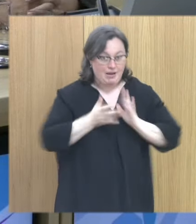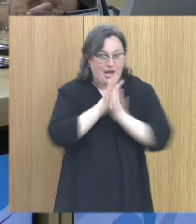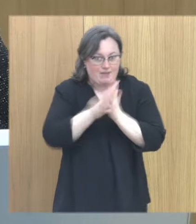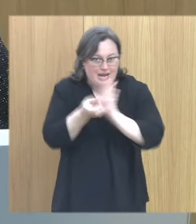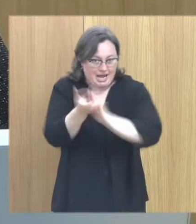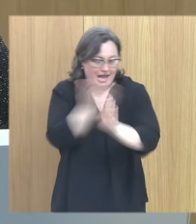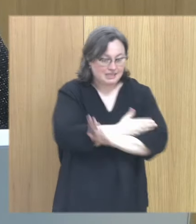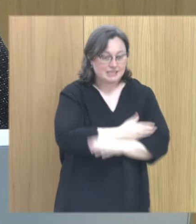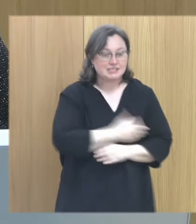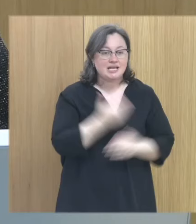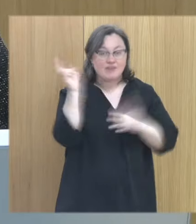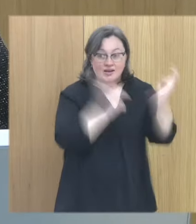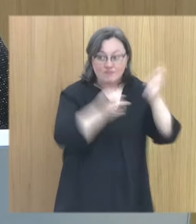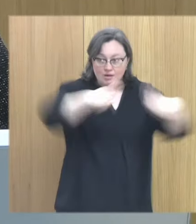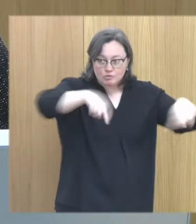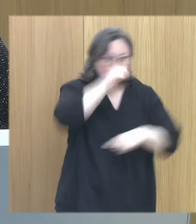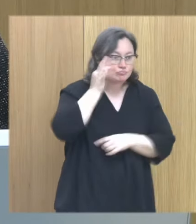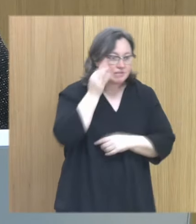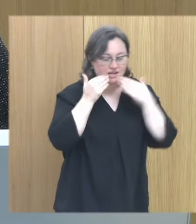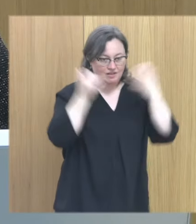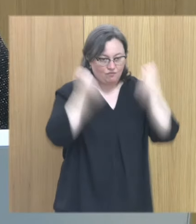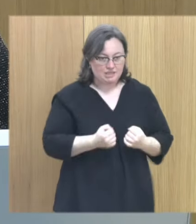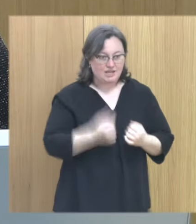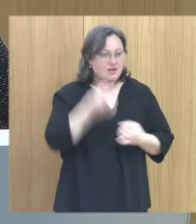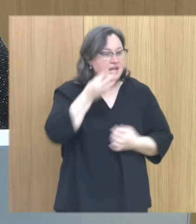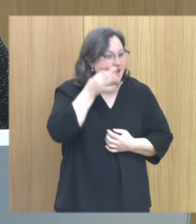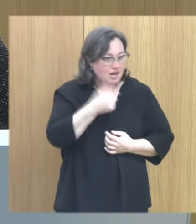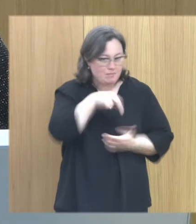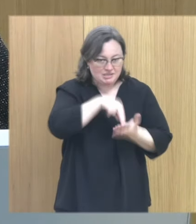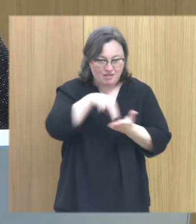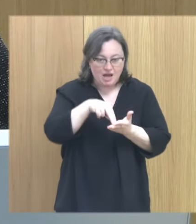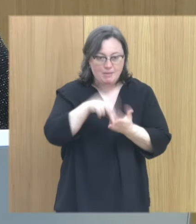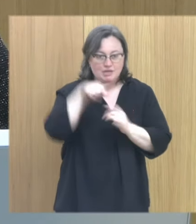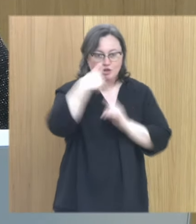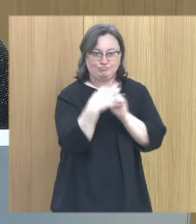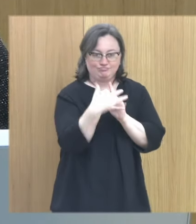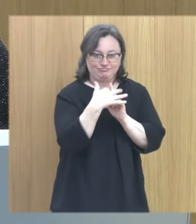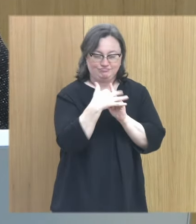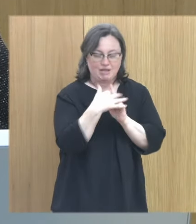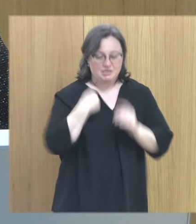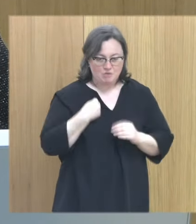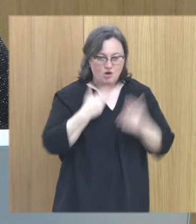Gracias a todos y a todas por estar aquí, efectivamente, los que habéis venido físicamente y los que estáis al otro lado de la pantalla.